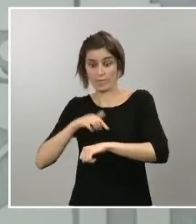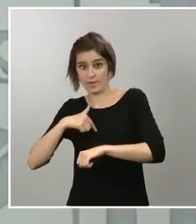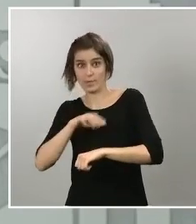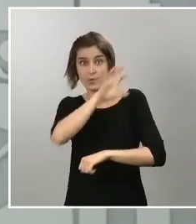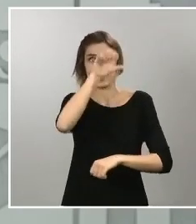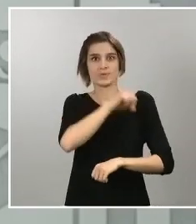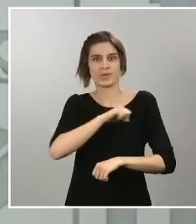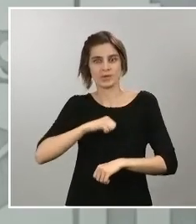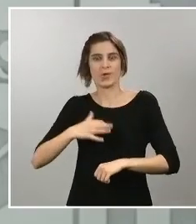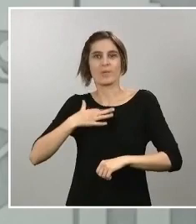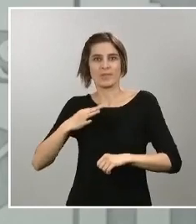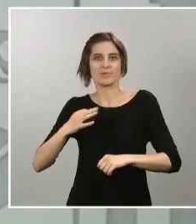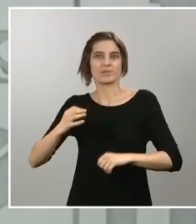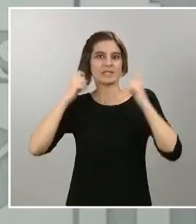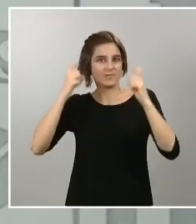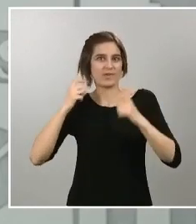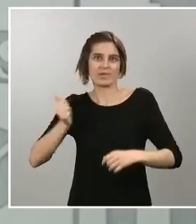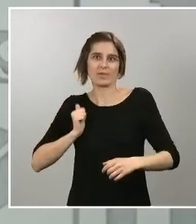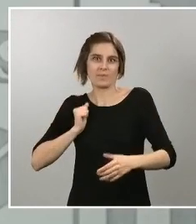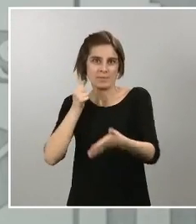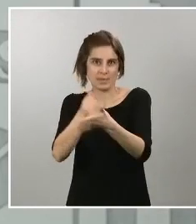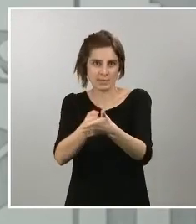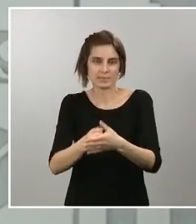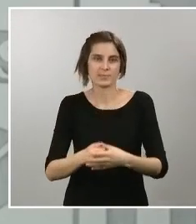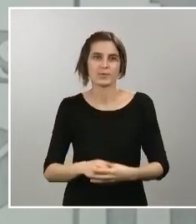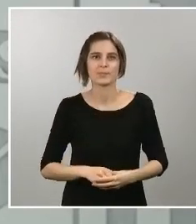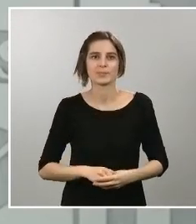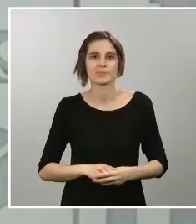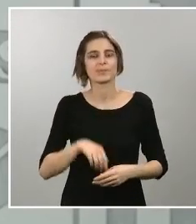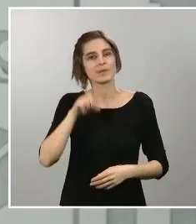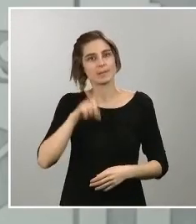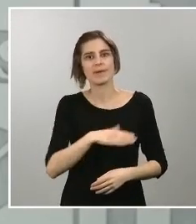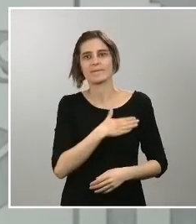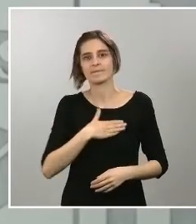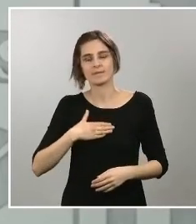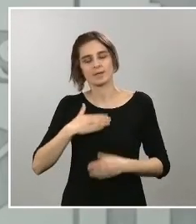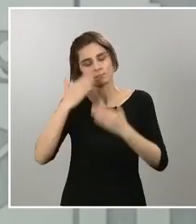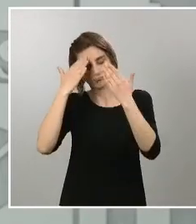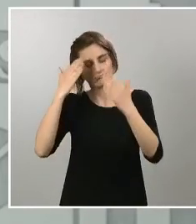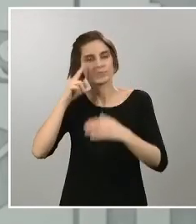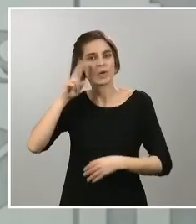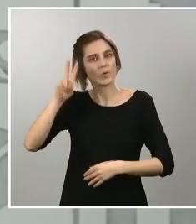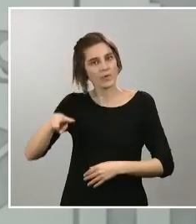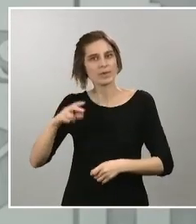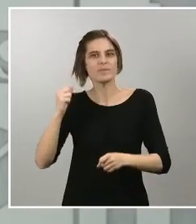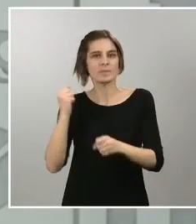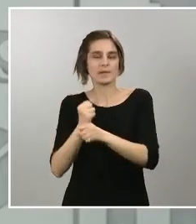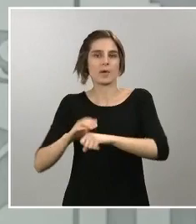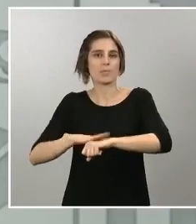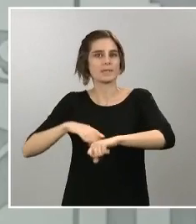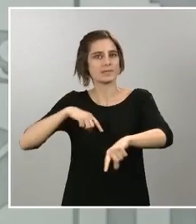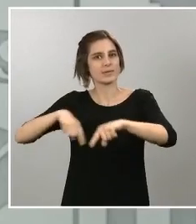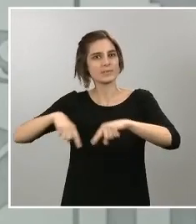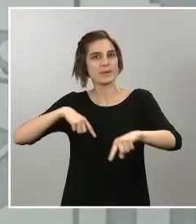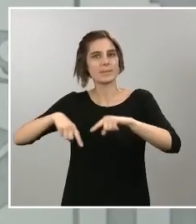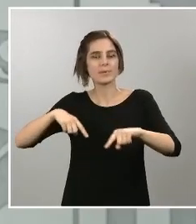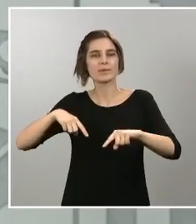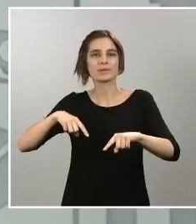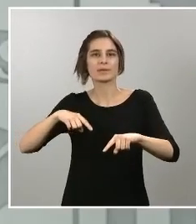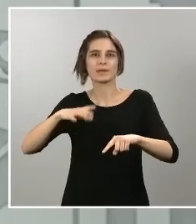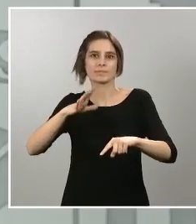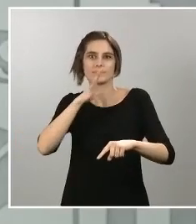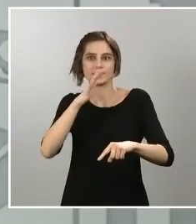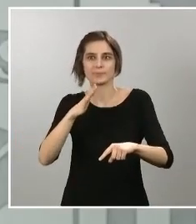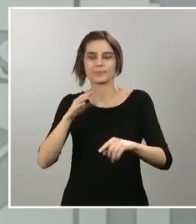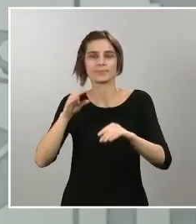poner en valor el trabajo del Ministerio de Transporte en relación a todas las tareas que nos están facilitando